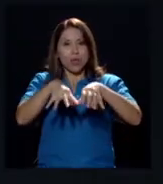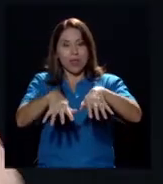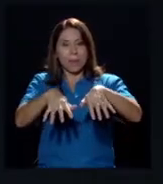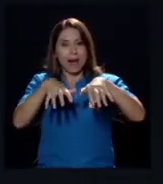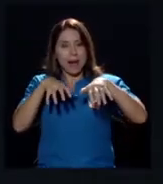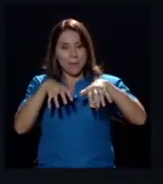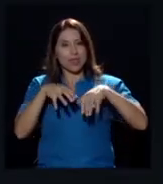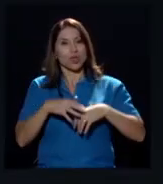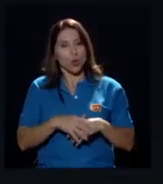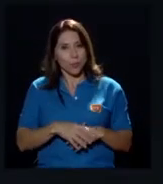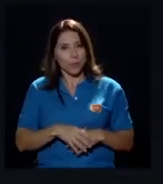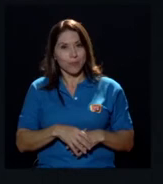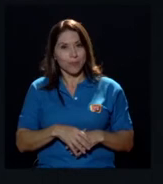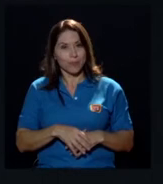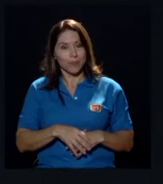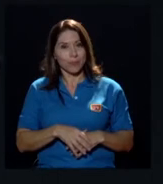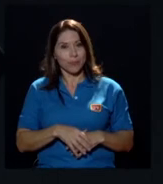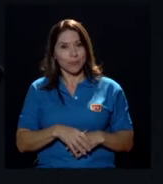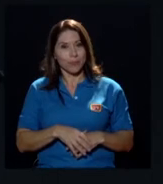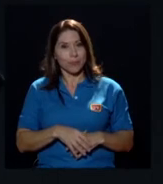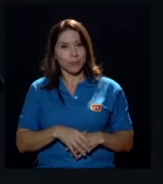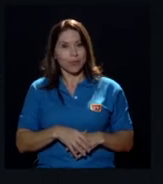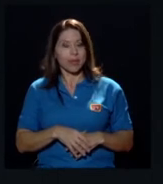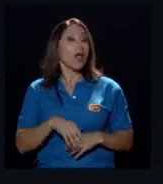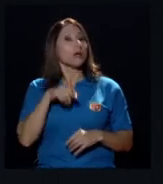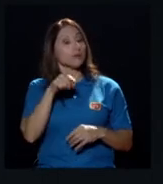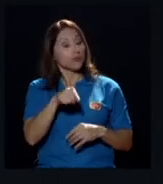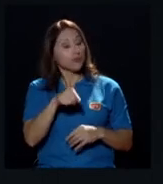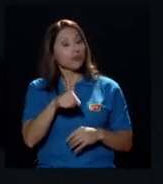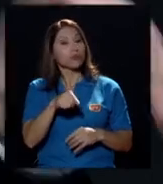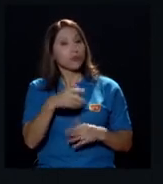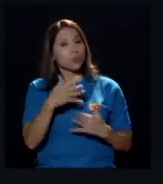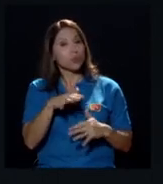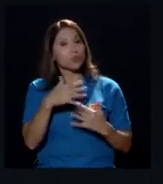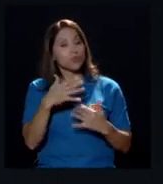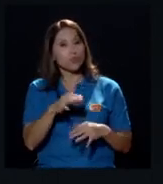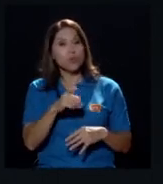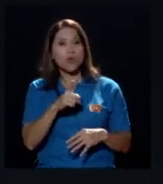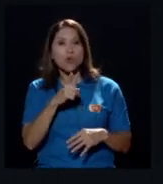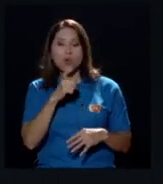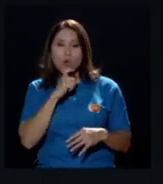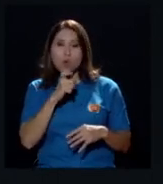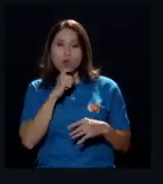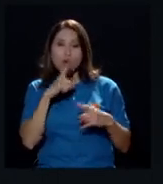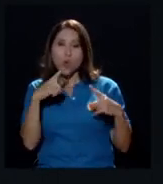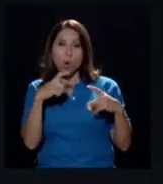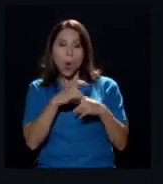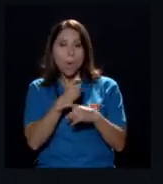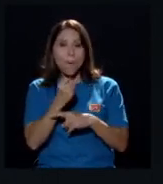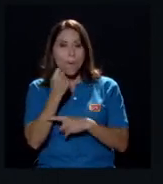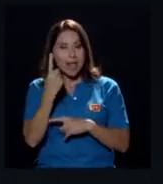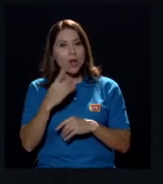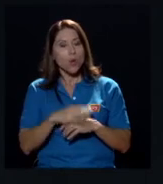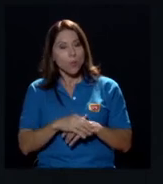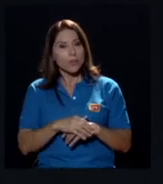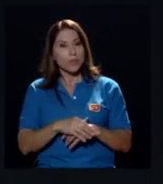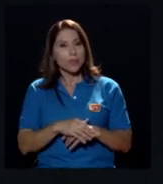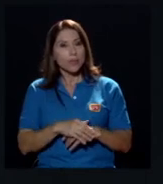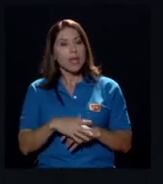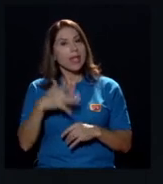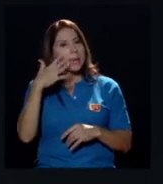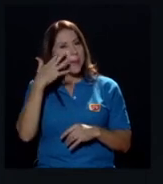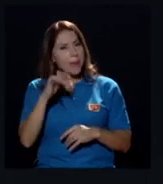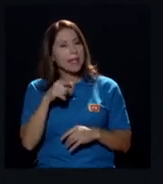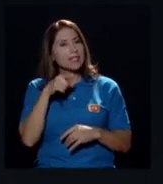Es un esquema complejo y me parece que plantea